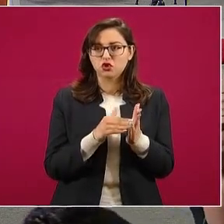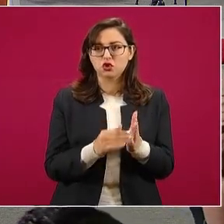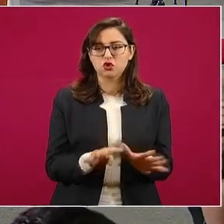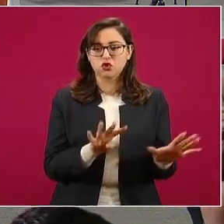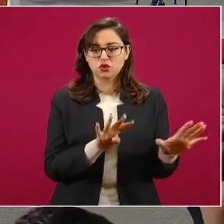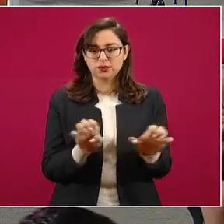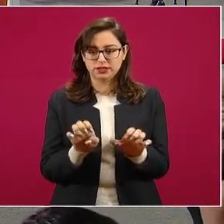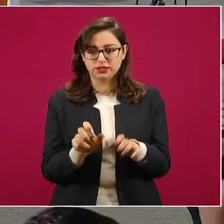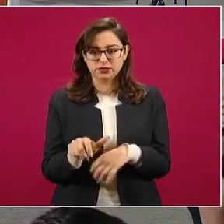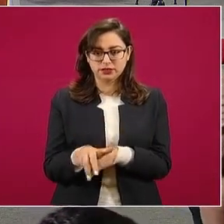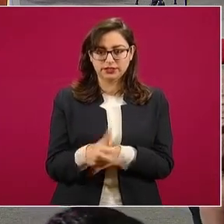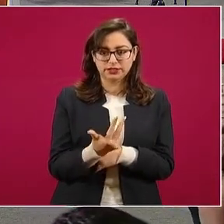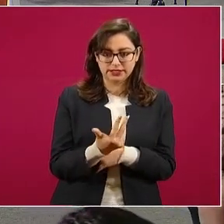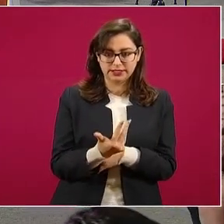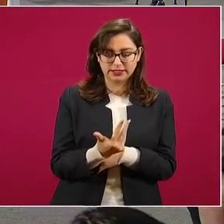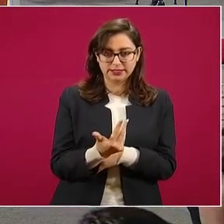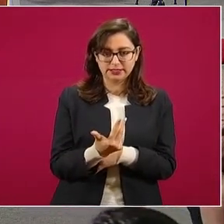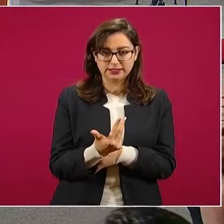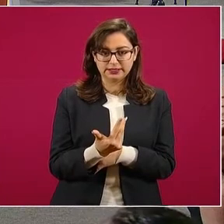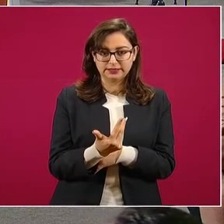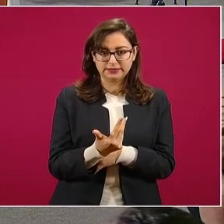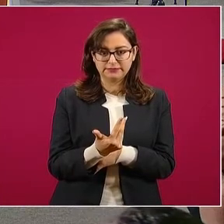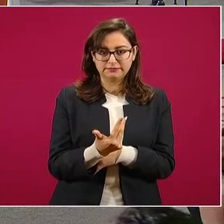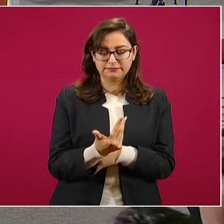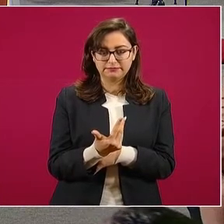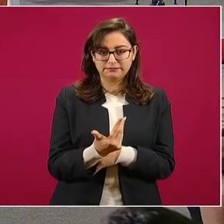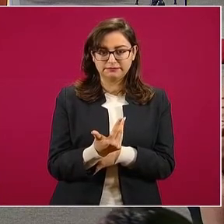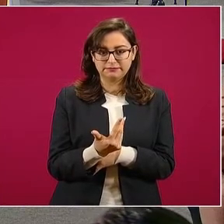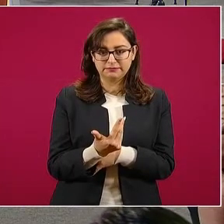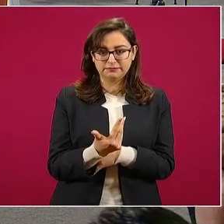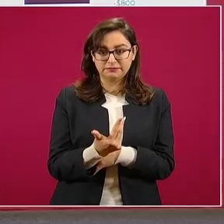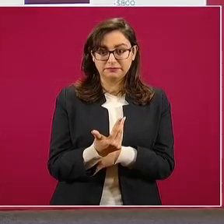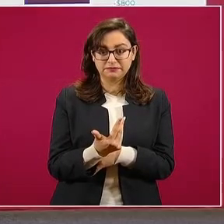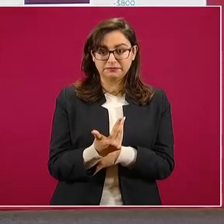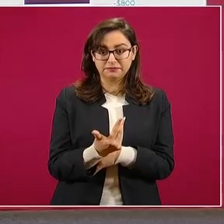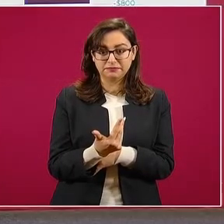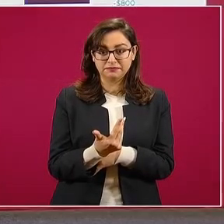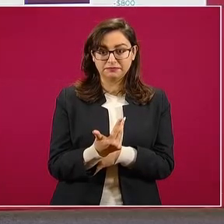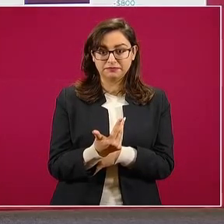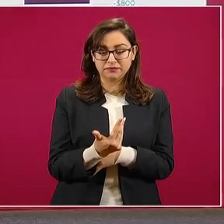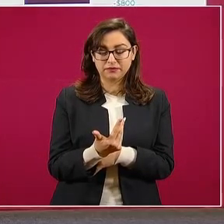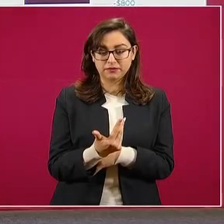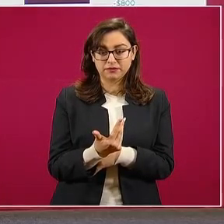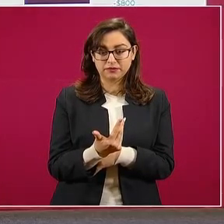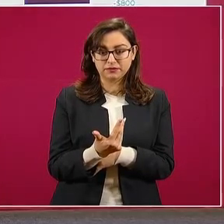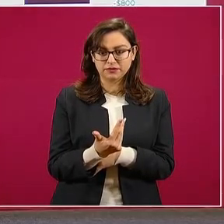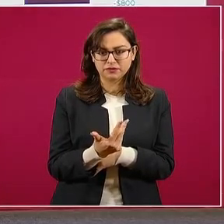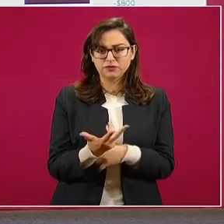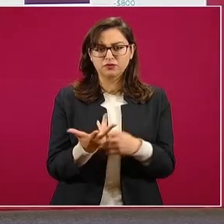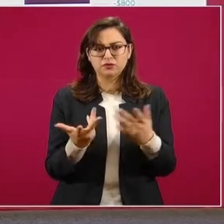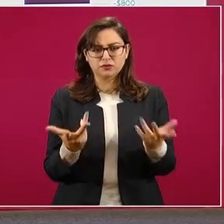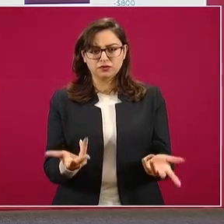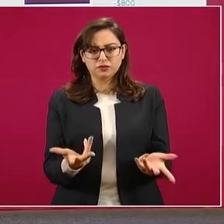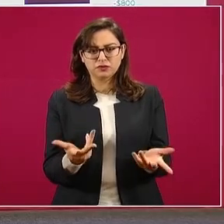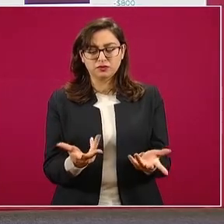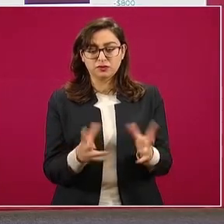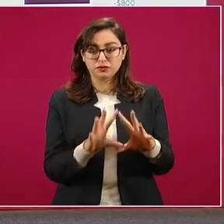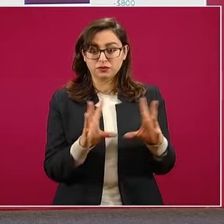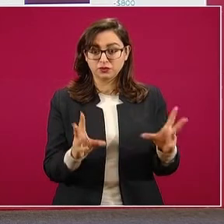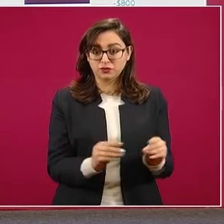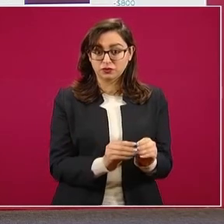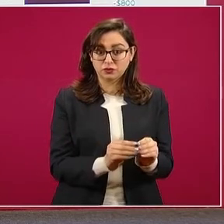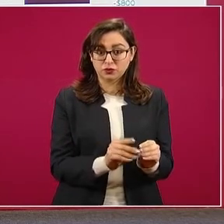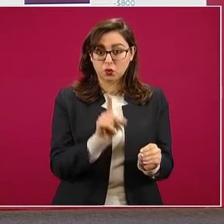¿Sí la sea, qué es la tarea,